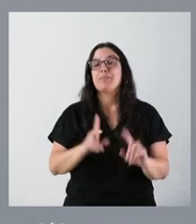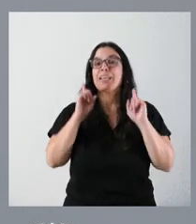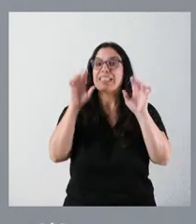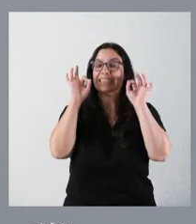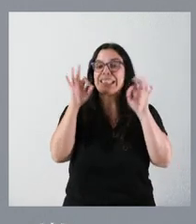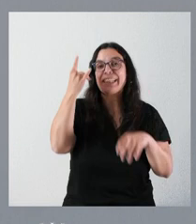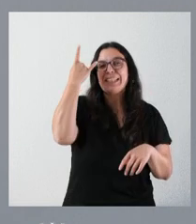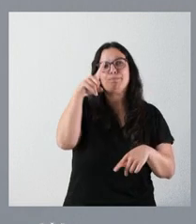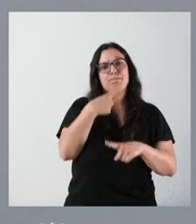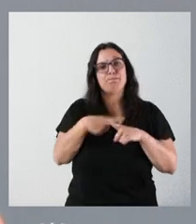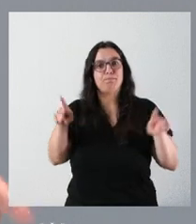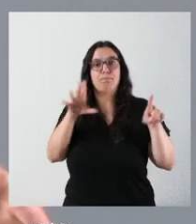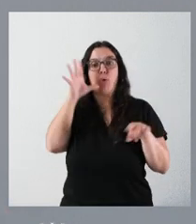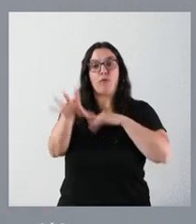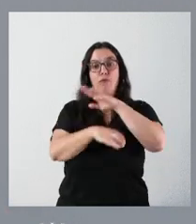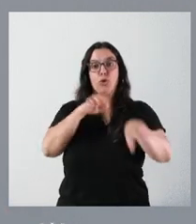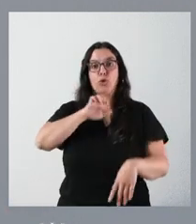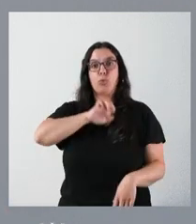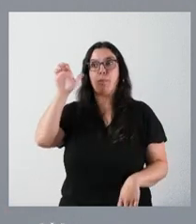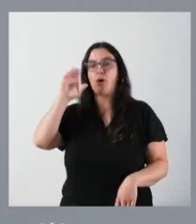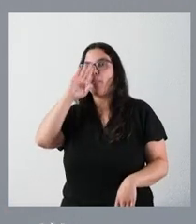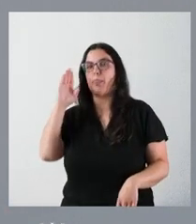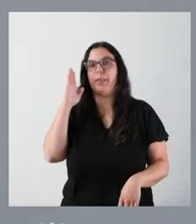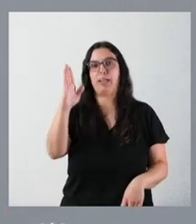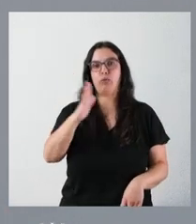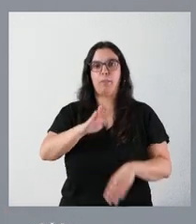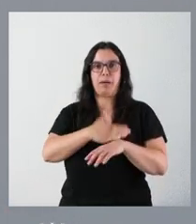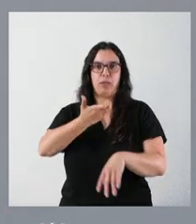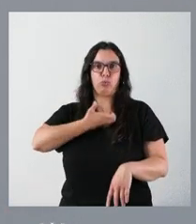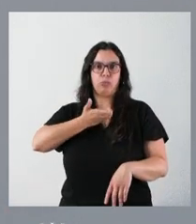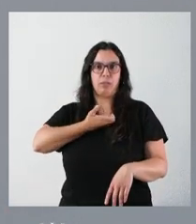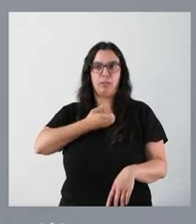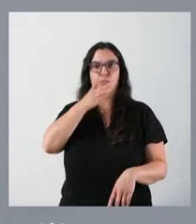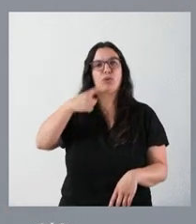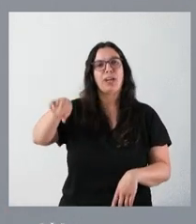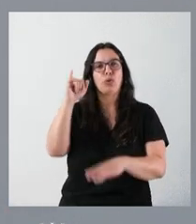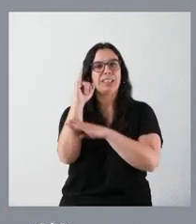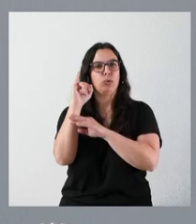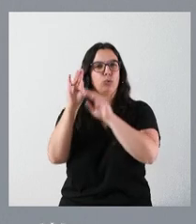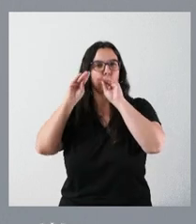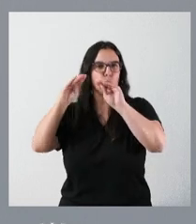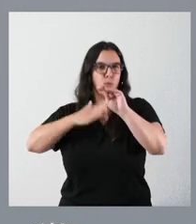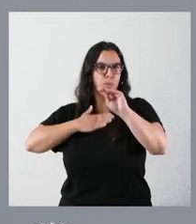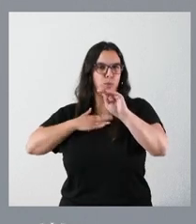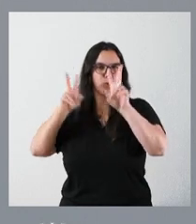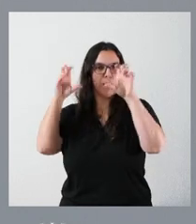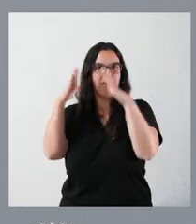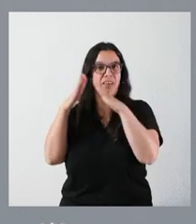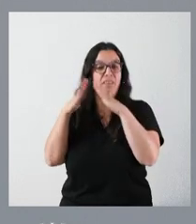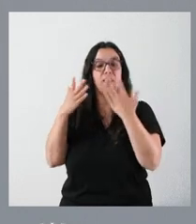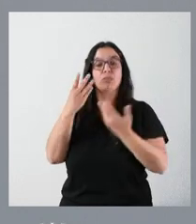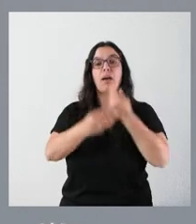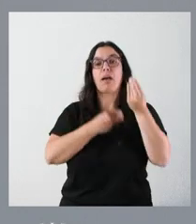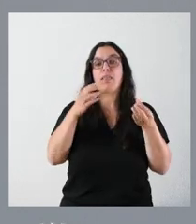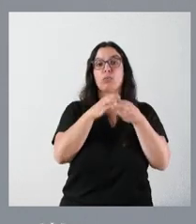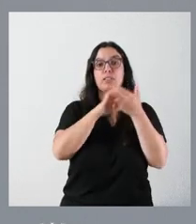situación es un poco distinta, porque los fondos europeos llegan directamente al ayuntamiento al tener esta institución propia en materia de vivienda. Y lo que hace la Junta de